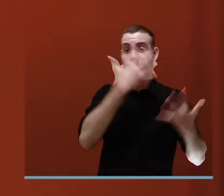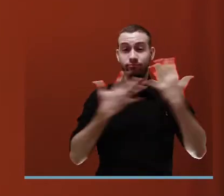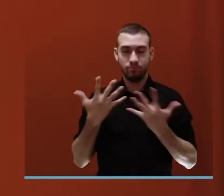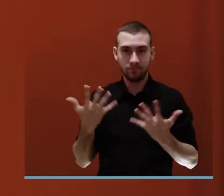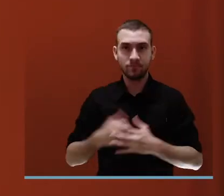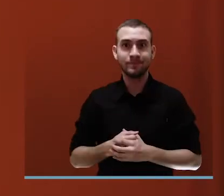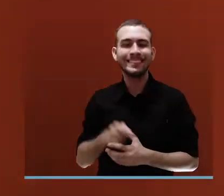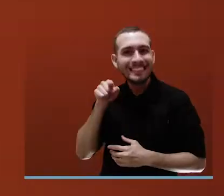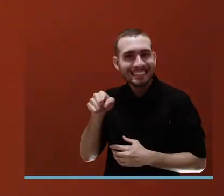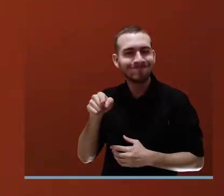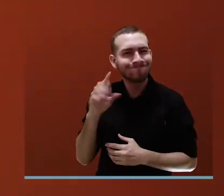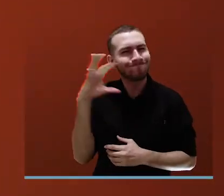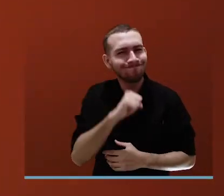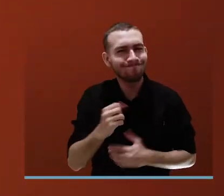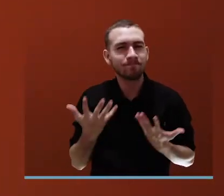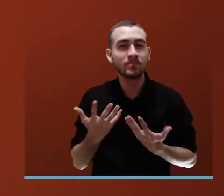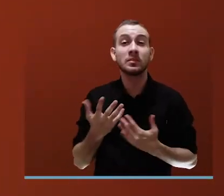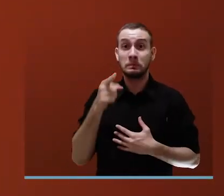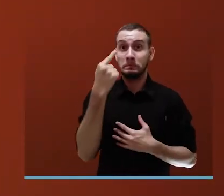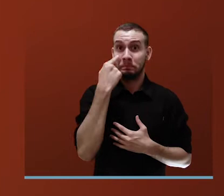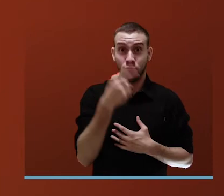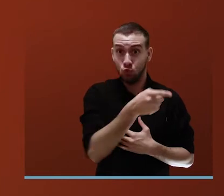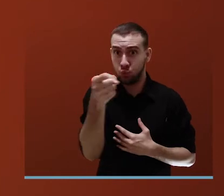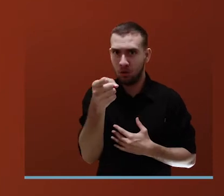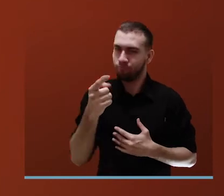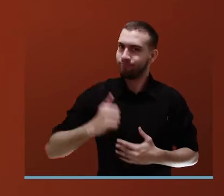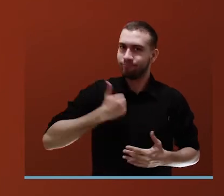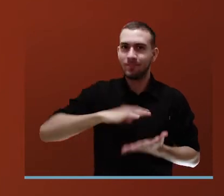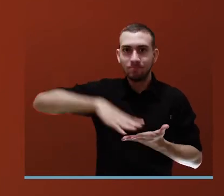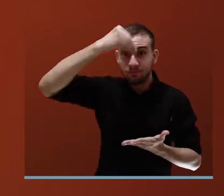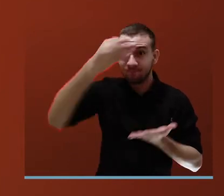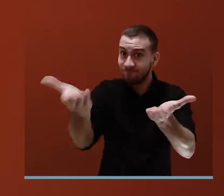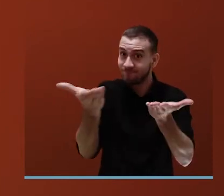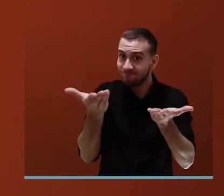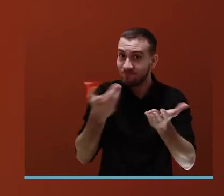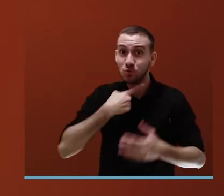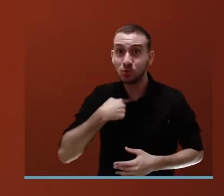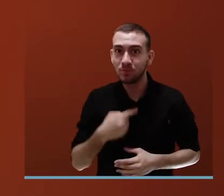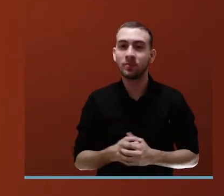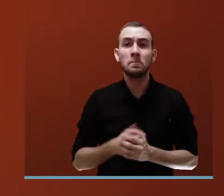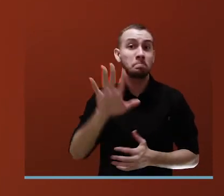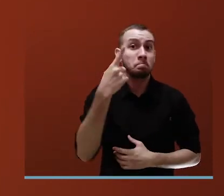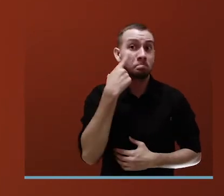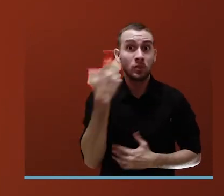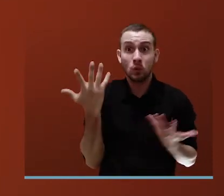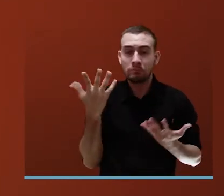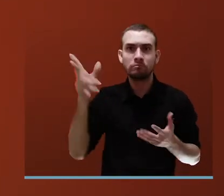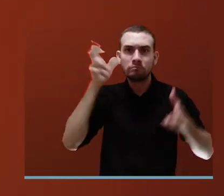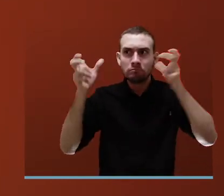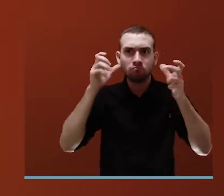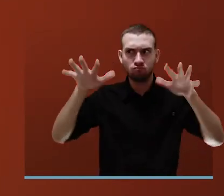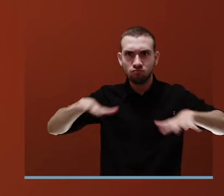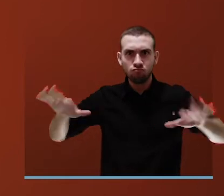contaminación auditiva. Espero que te haya gustado. Ya sabes, pon más atención al sonido en la calle. Te esperamos en nuestro